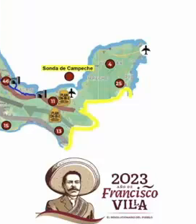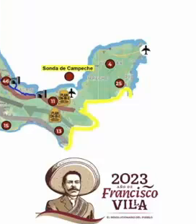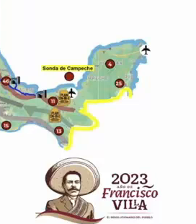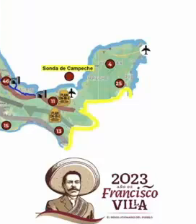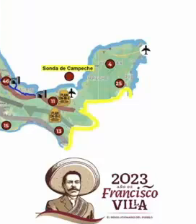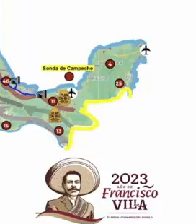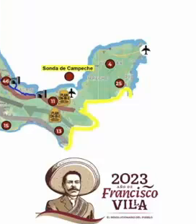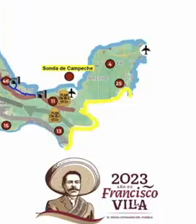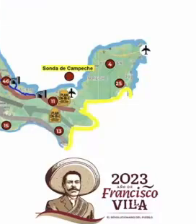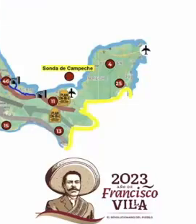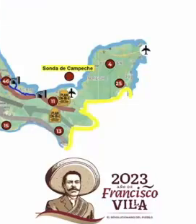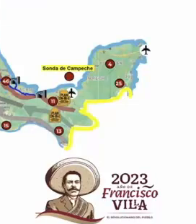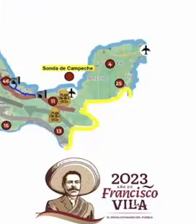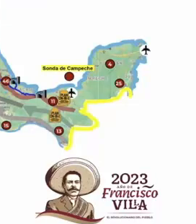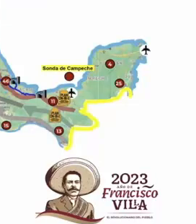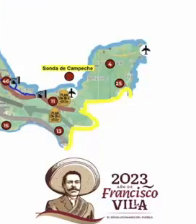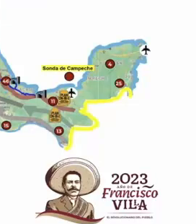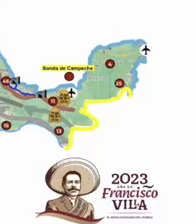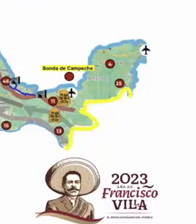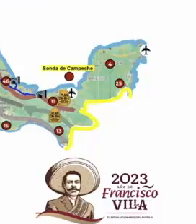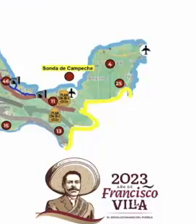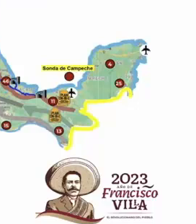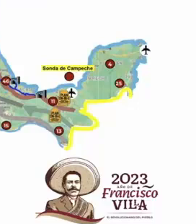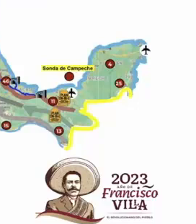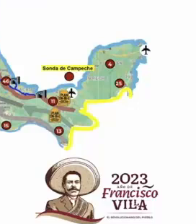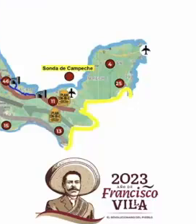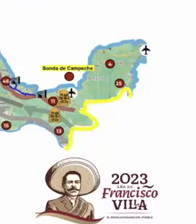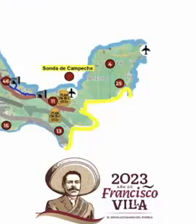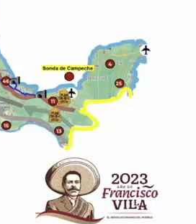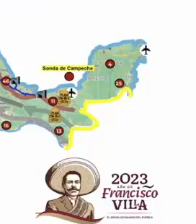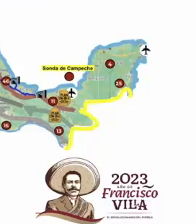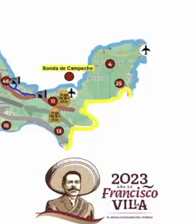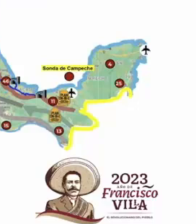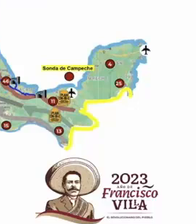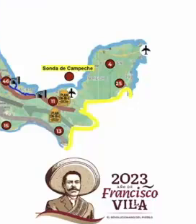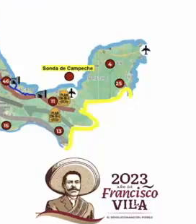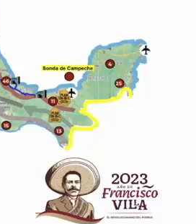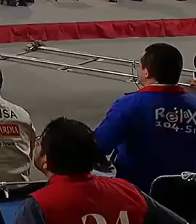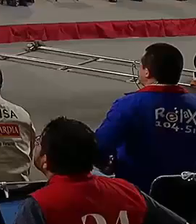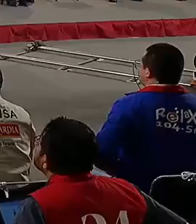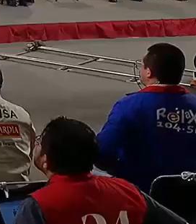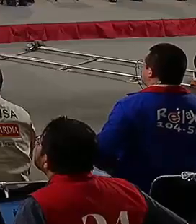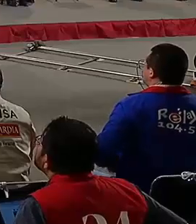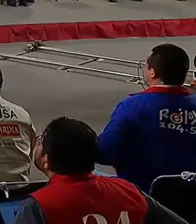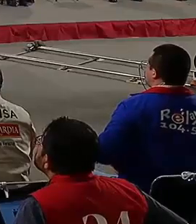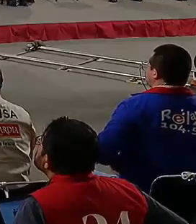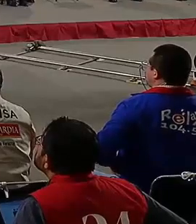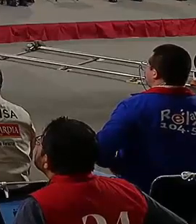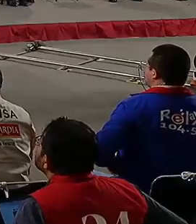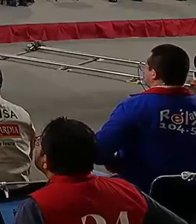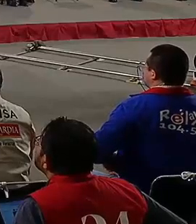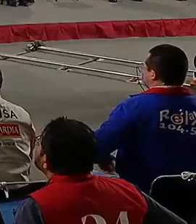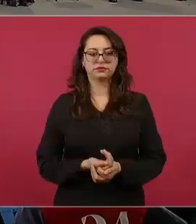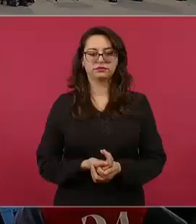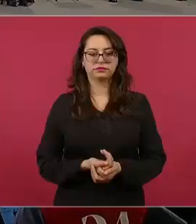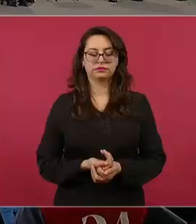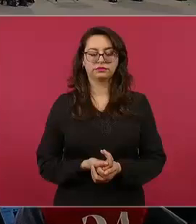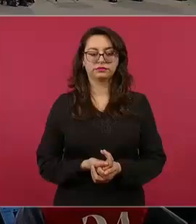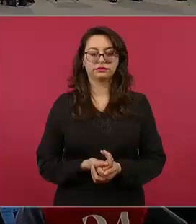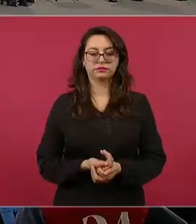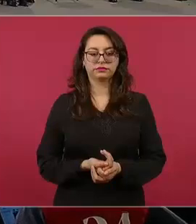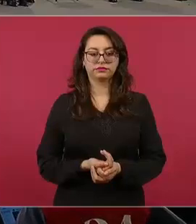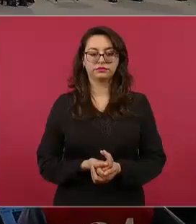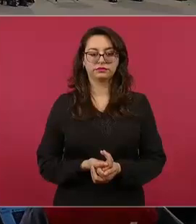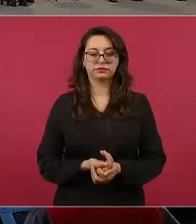intensiva de plantíos ilícitos, operaciones de búsqueda y rescate, plan integral de seguridad del Tren Maya, la operación